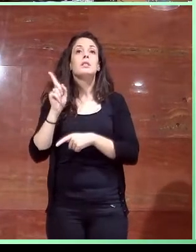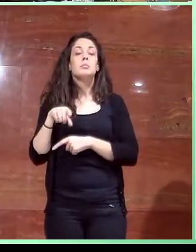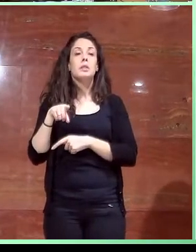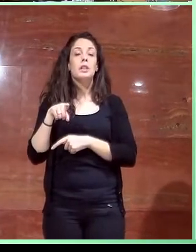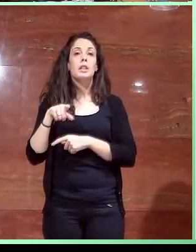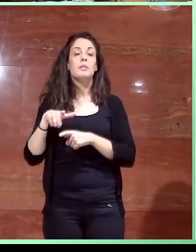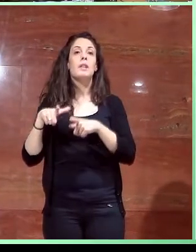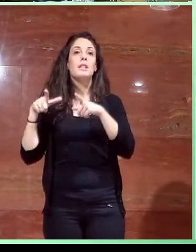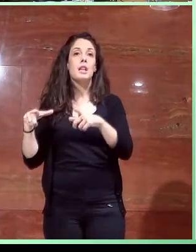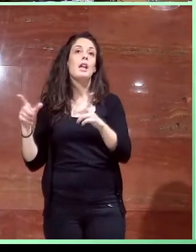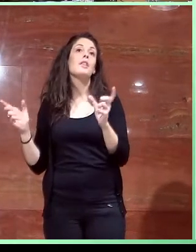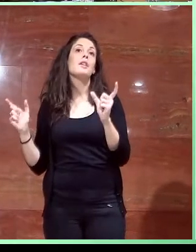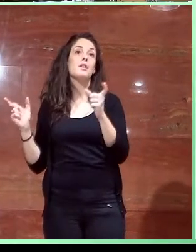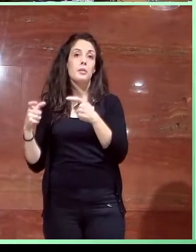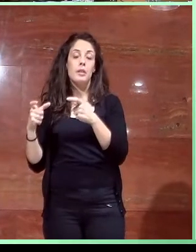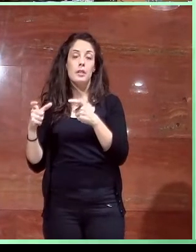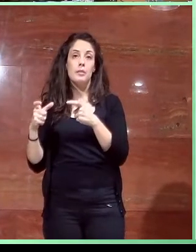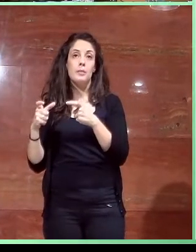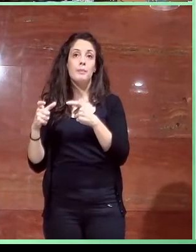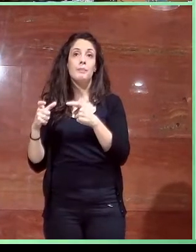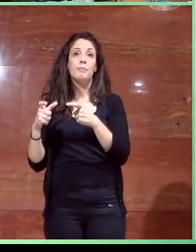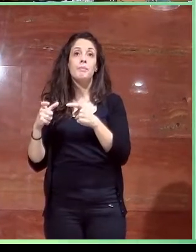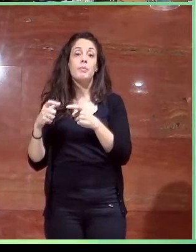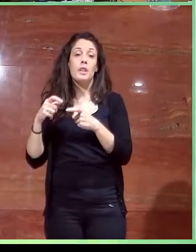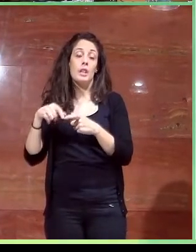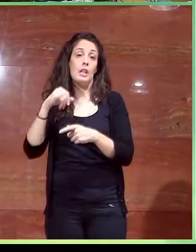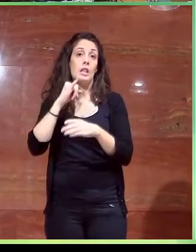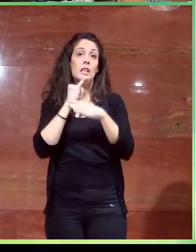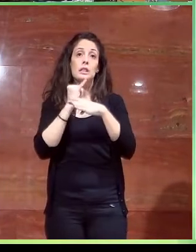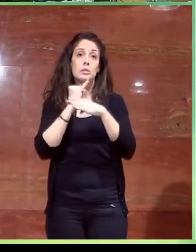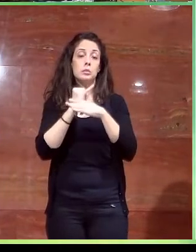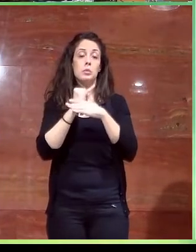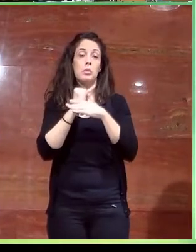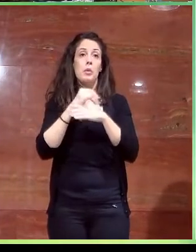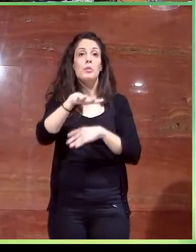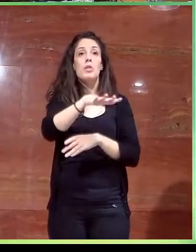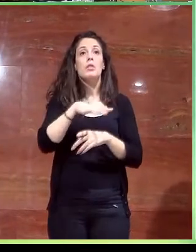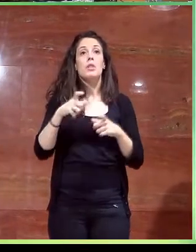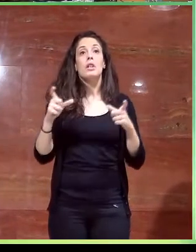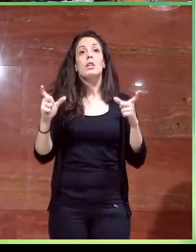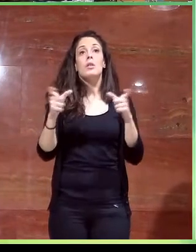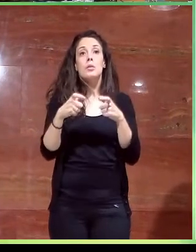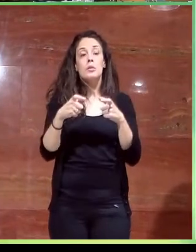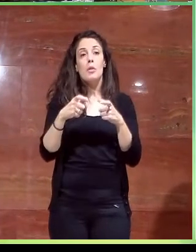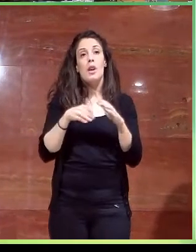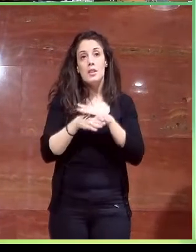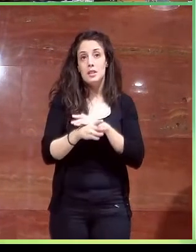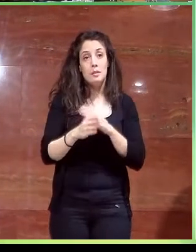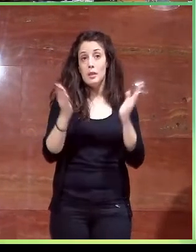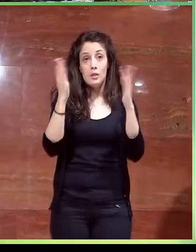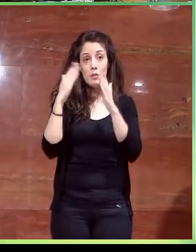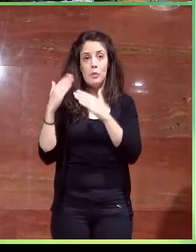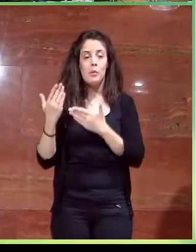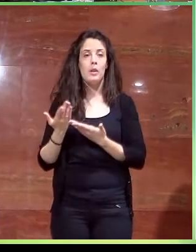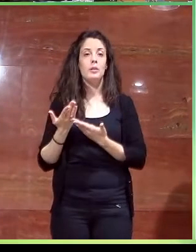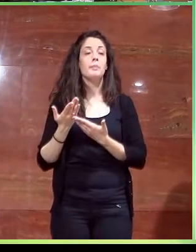salas de reunión, que tampoco tenemos en el instituto ninguna sala de reunión que sea accesible, no? Y al final hay que intentar